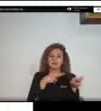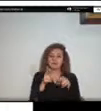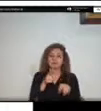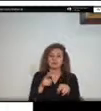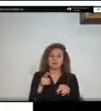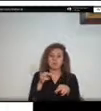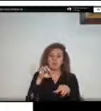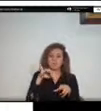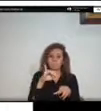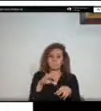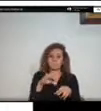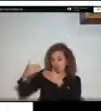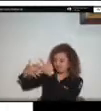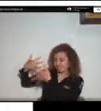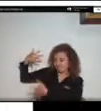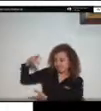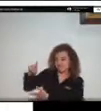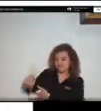siguiente por favor